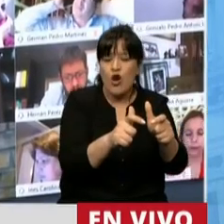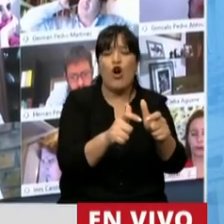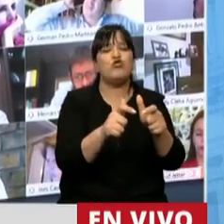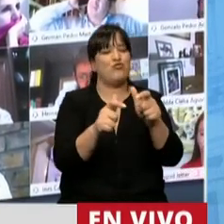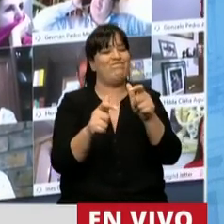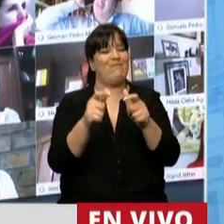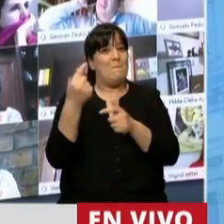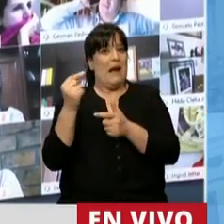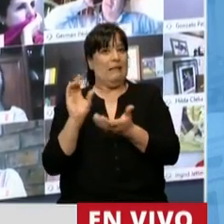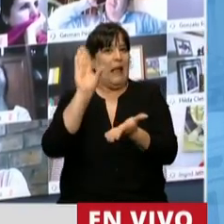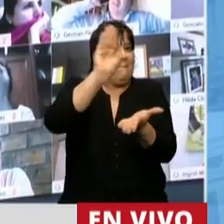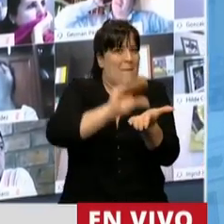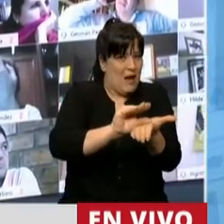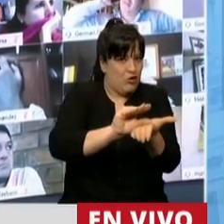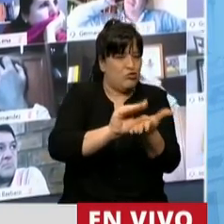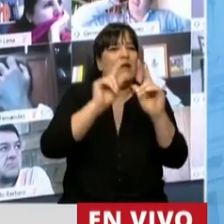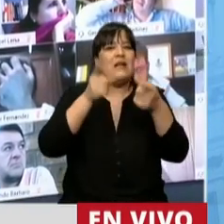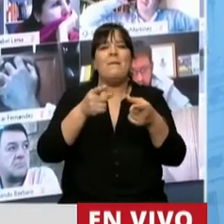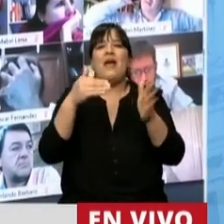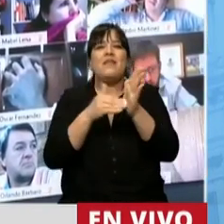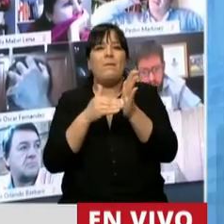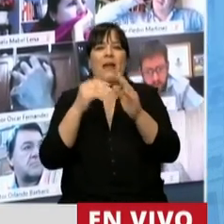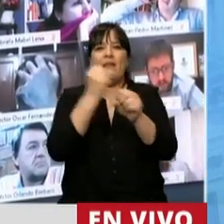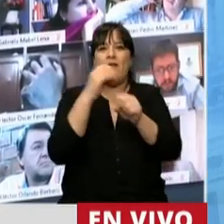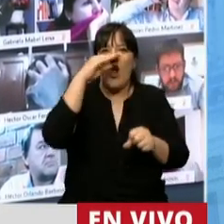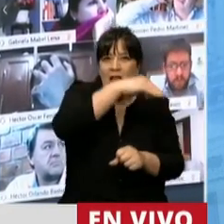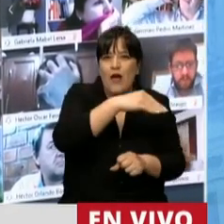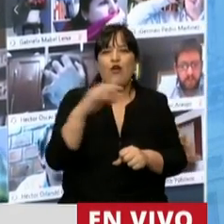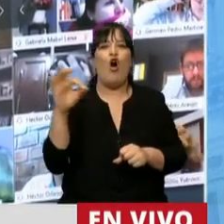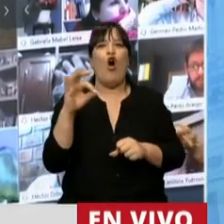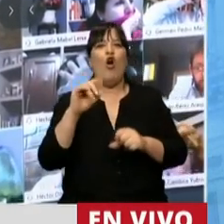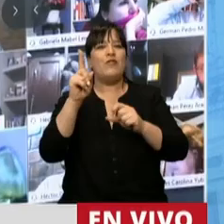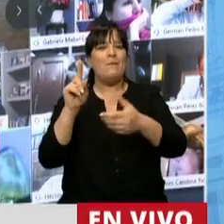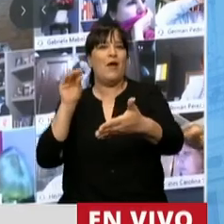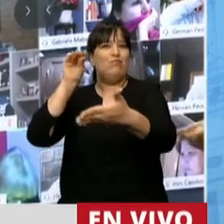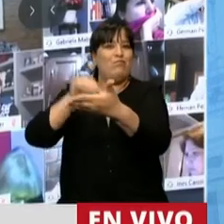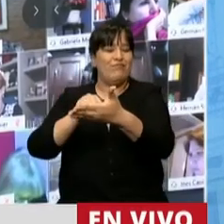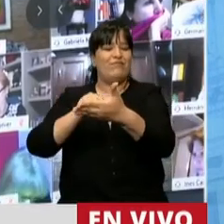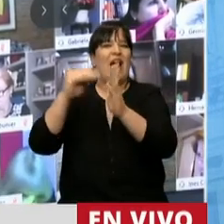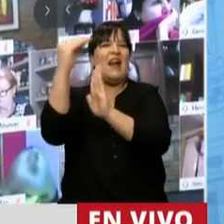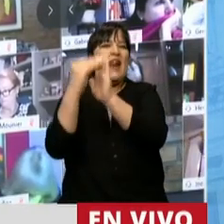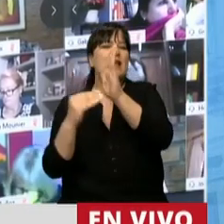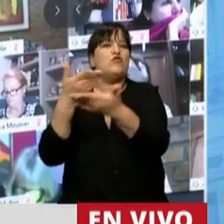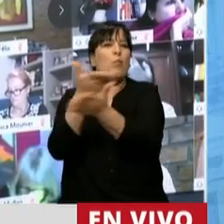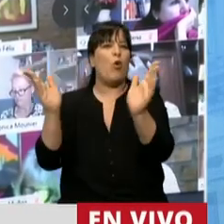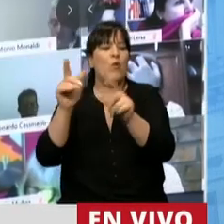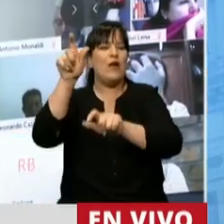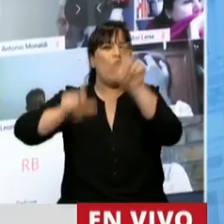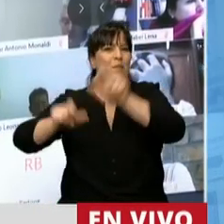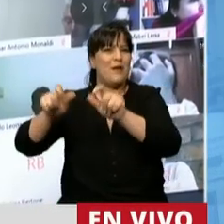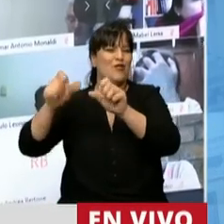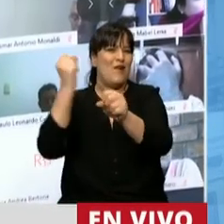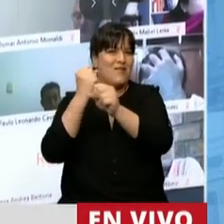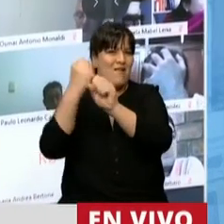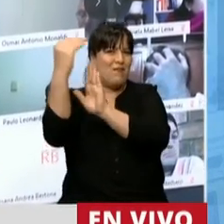detección de trabajadores no registrados incorporación en el registro público de empleadores con sanciones laborales verificación